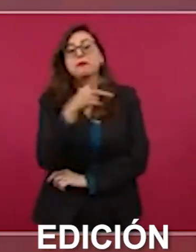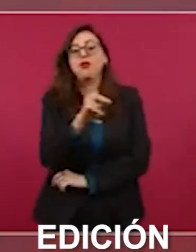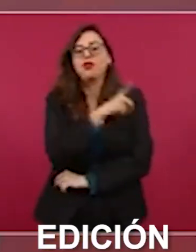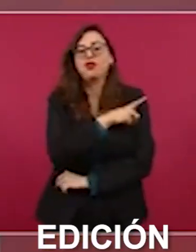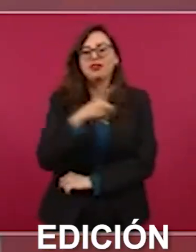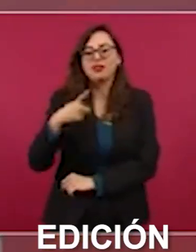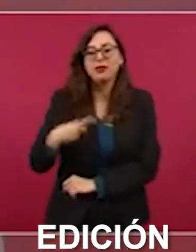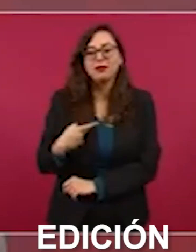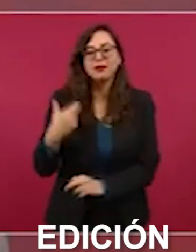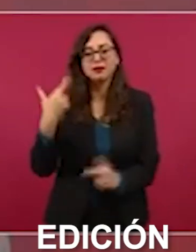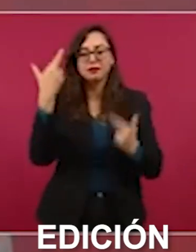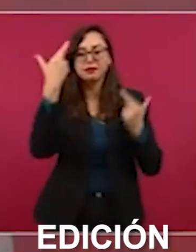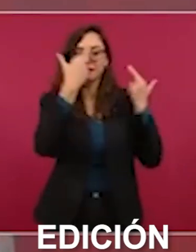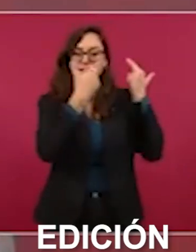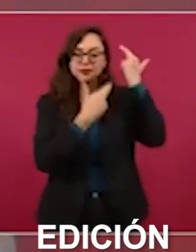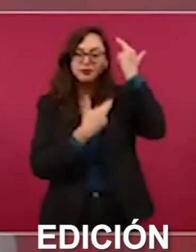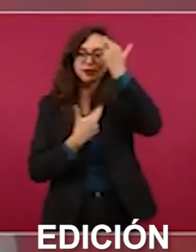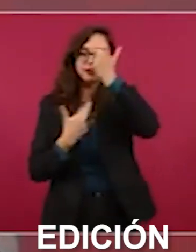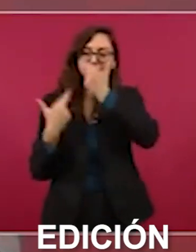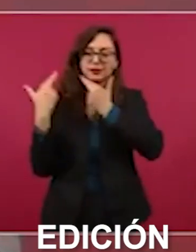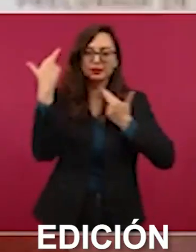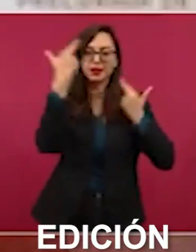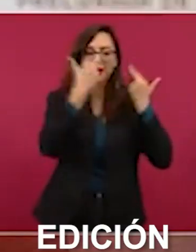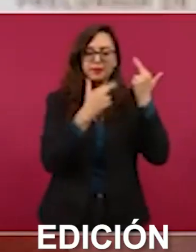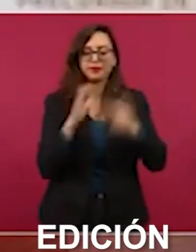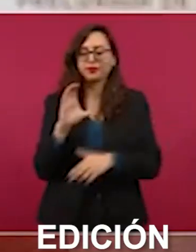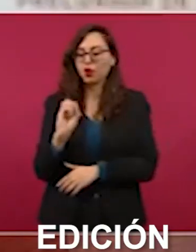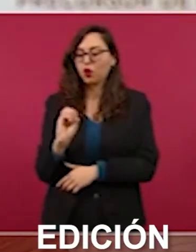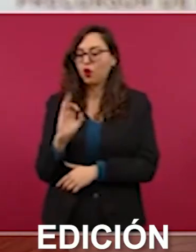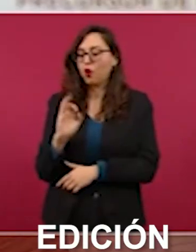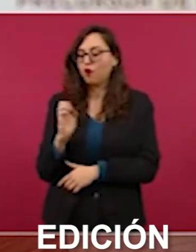anual de la COFEPRIS